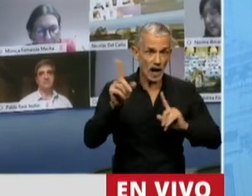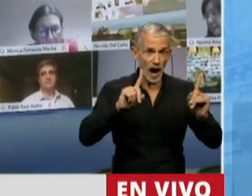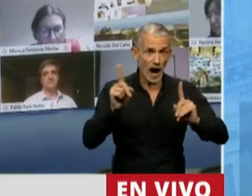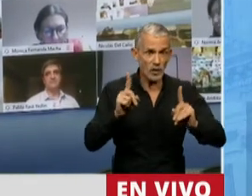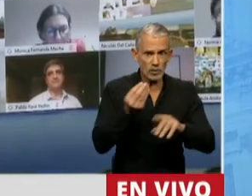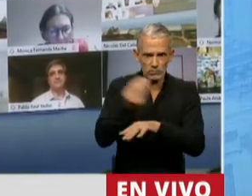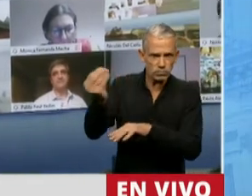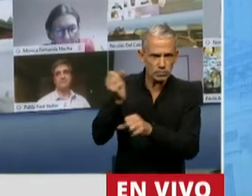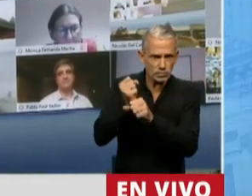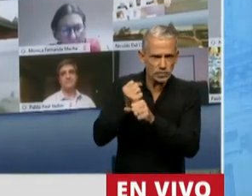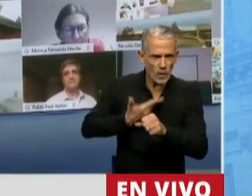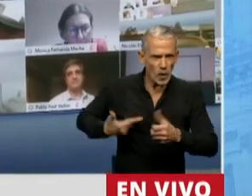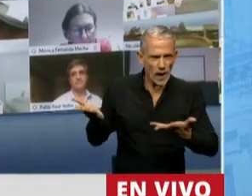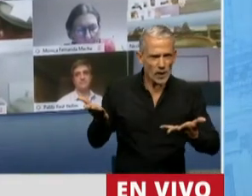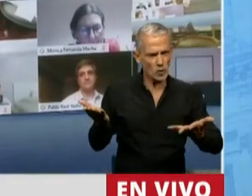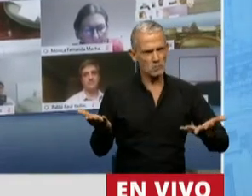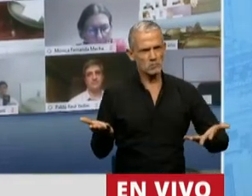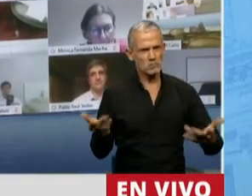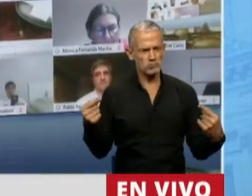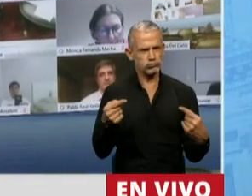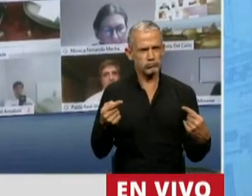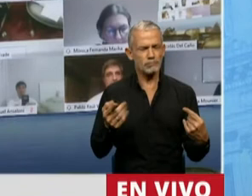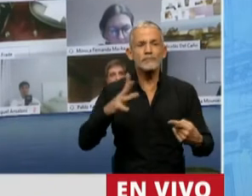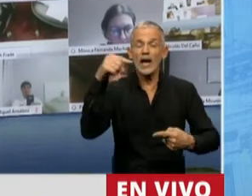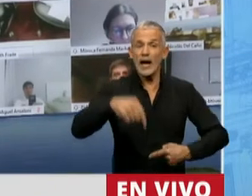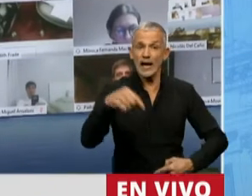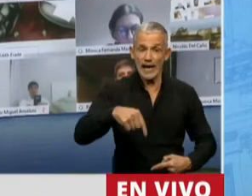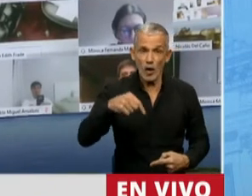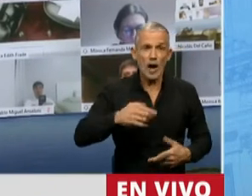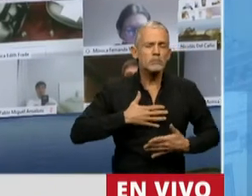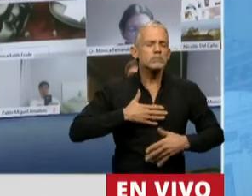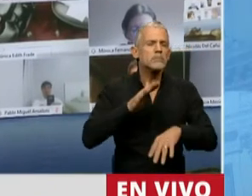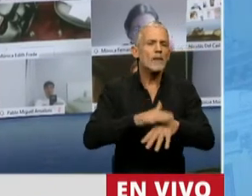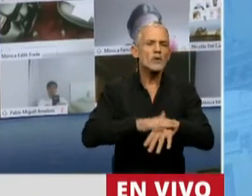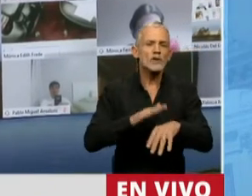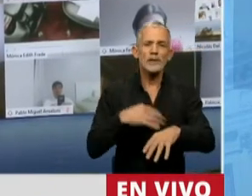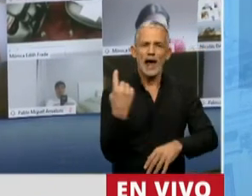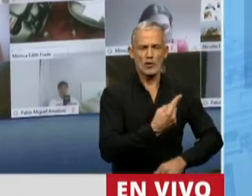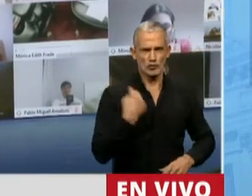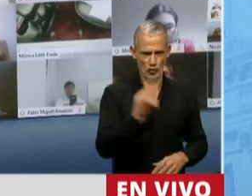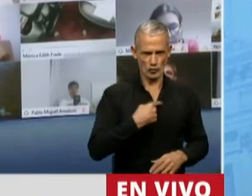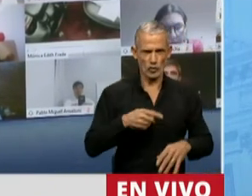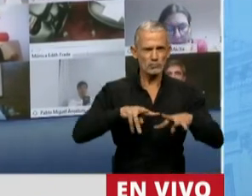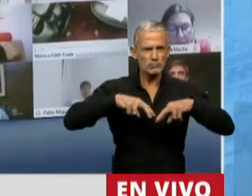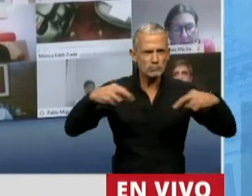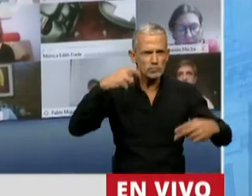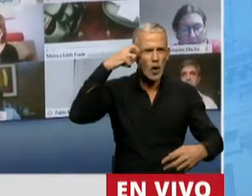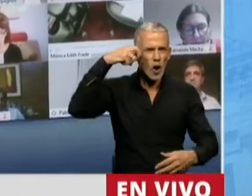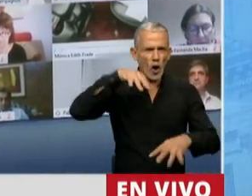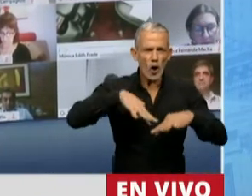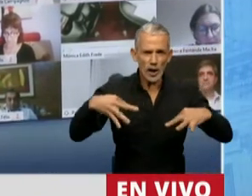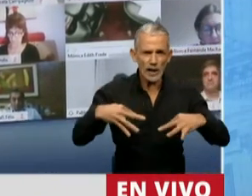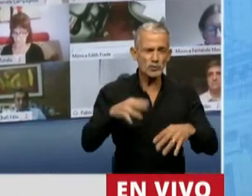son funcionarios públicos. Pero esta vez es nuestra responsabilidad. Nosotros como cuerpo somos los que estamos